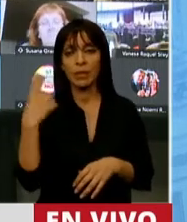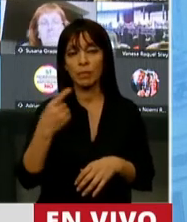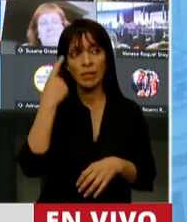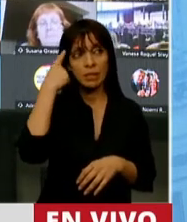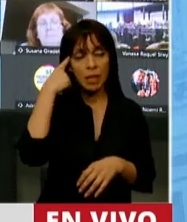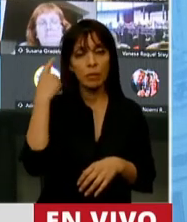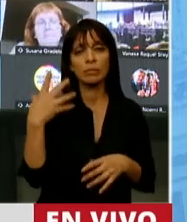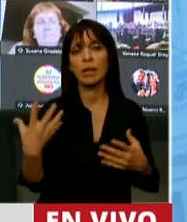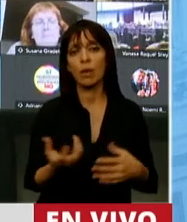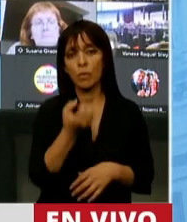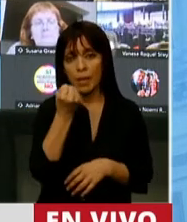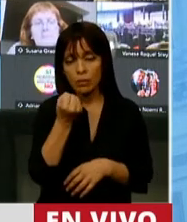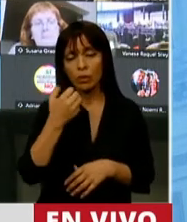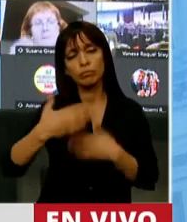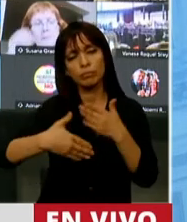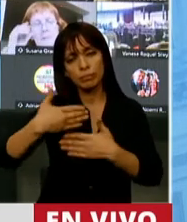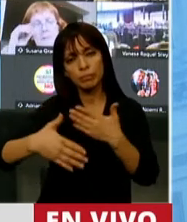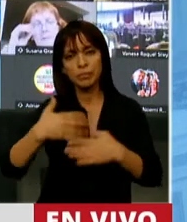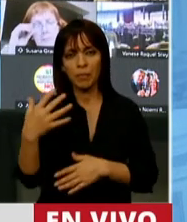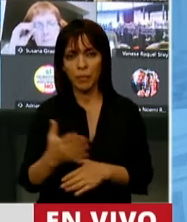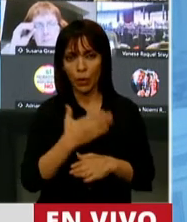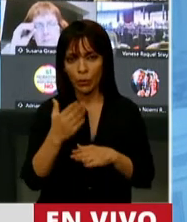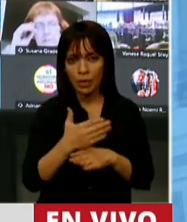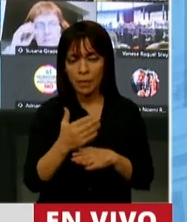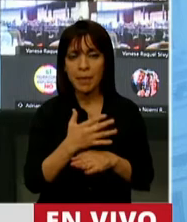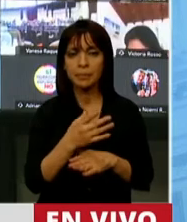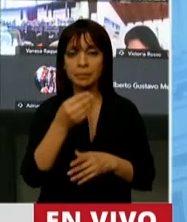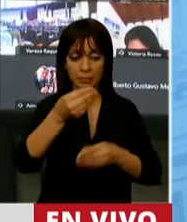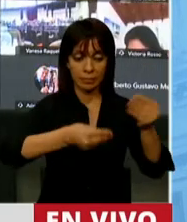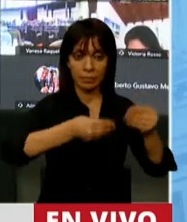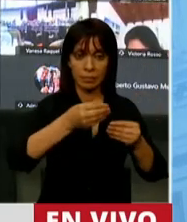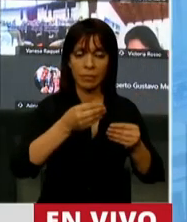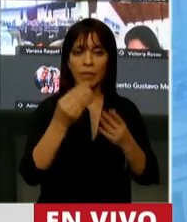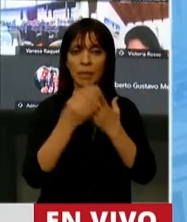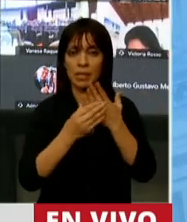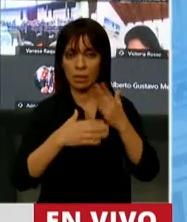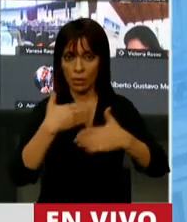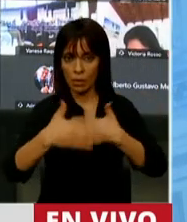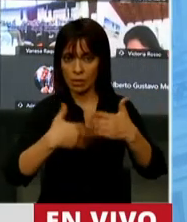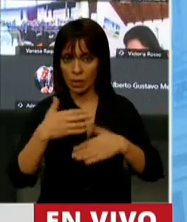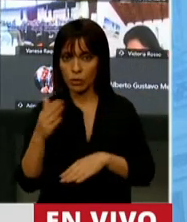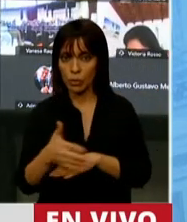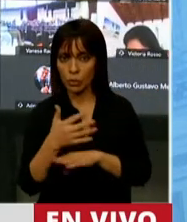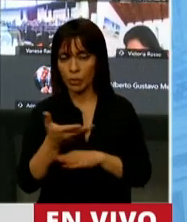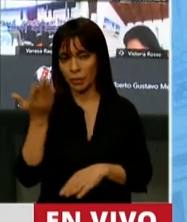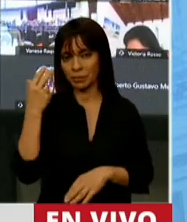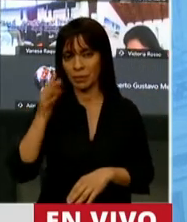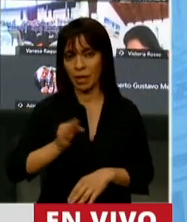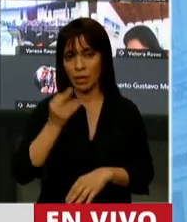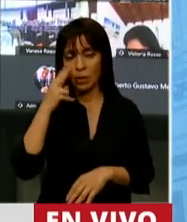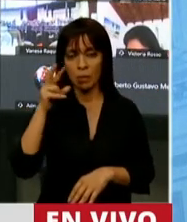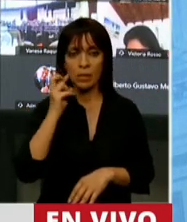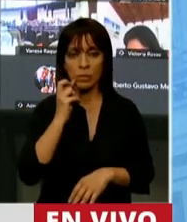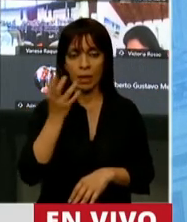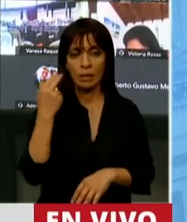recuperación productiva, el presupuesto del Ministerio de Desarrollo Productivo, que en el 2019 era 11